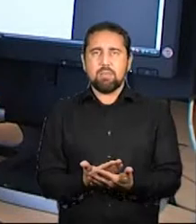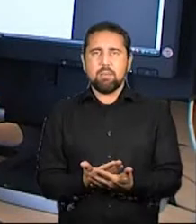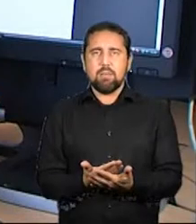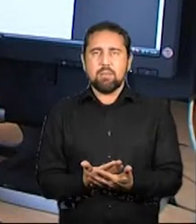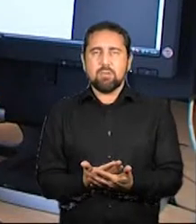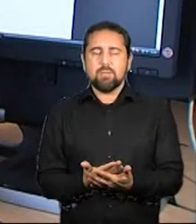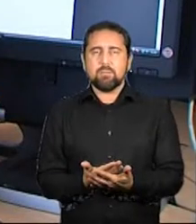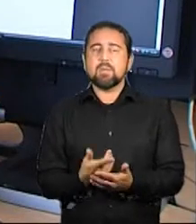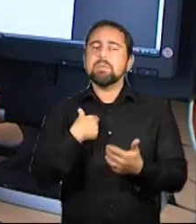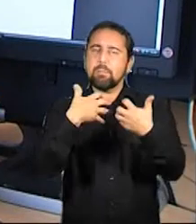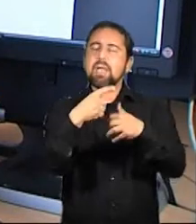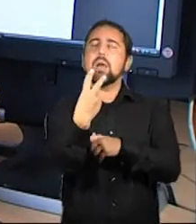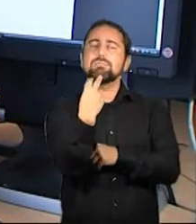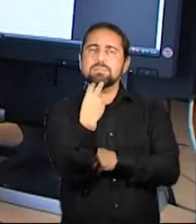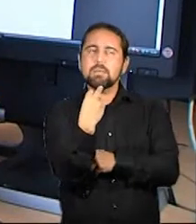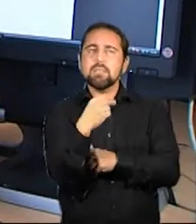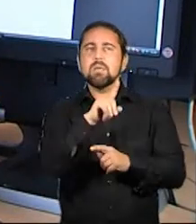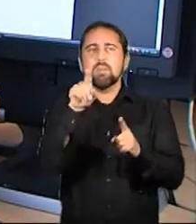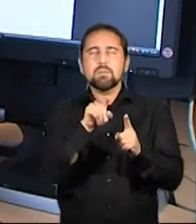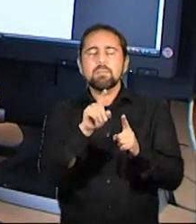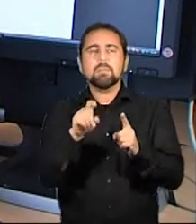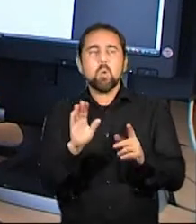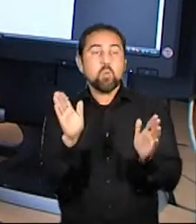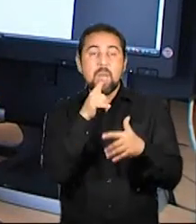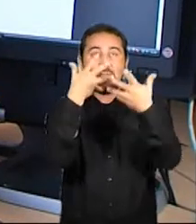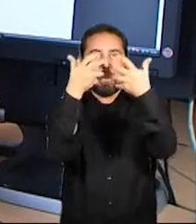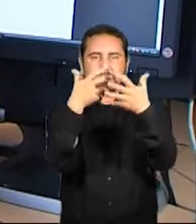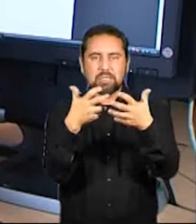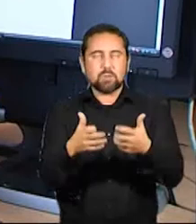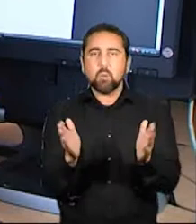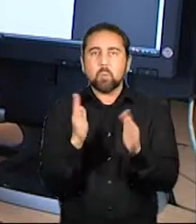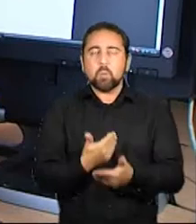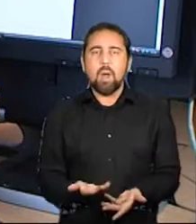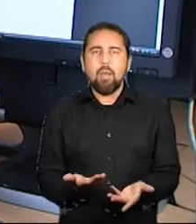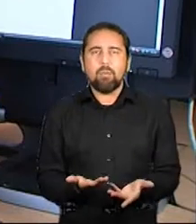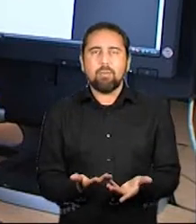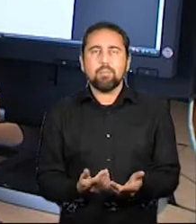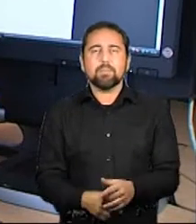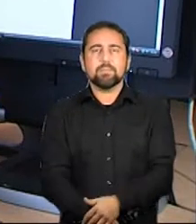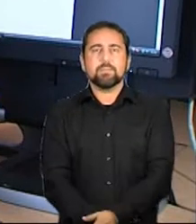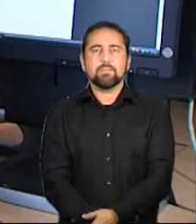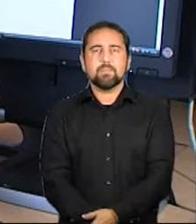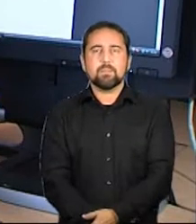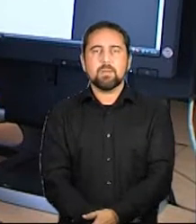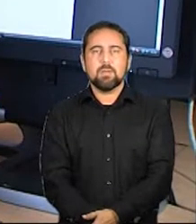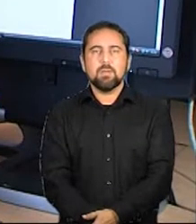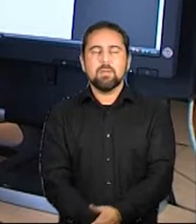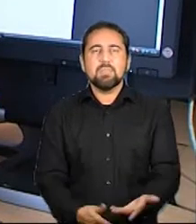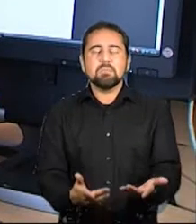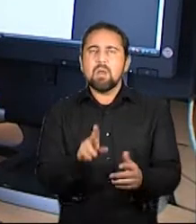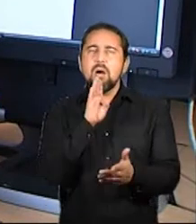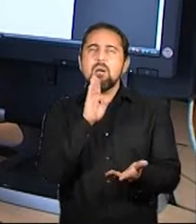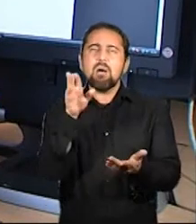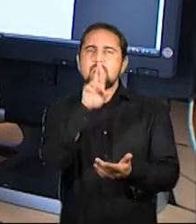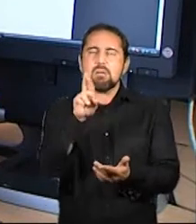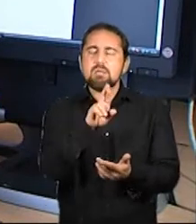Interfaces de usuario del hogar digital. Interfaces de usu... No tiene texto. Interfaces de usuario del hogar digital subrayado imagen. Me